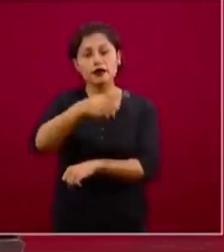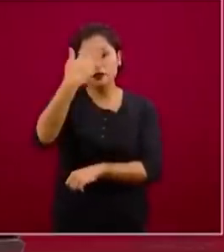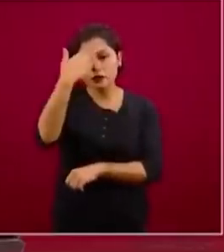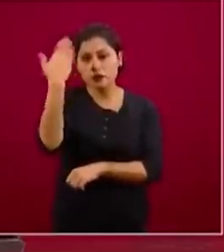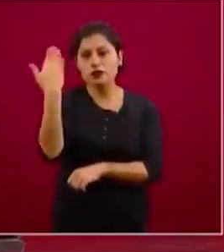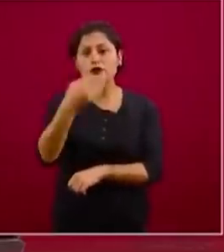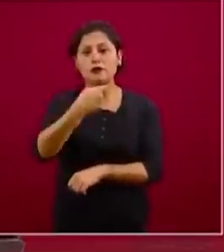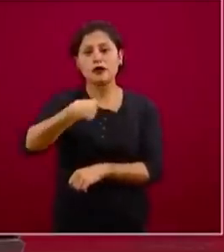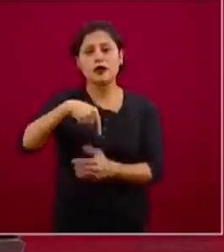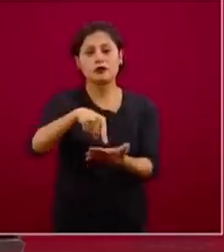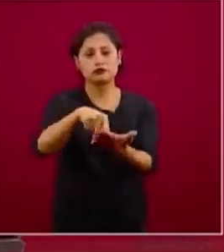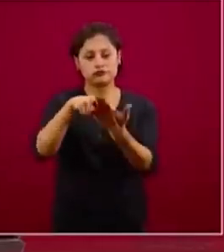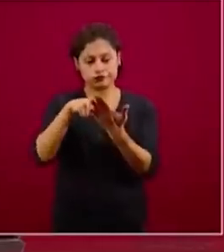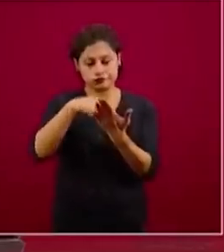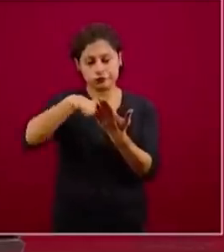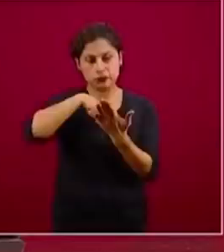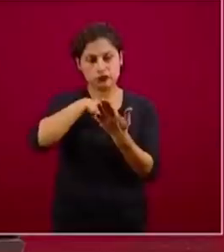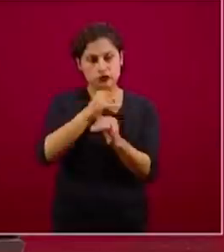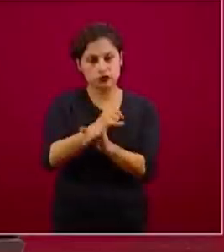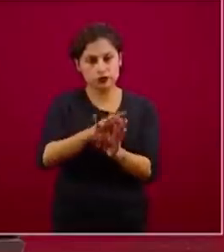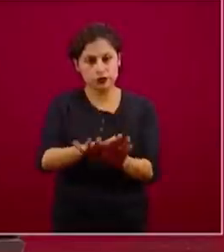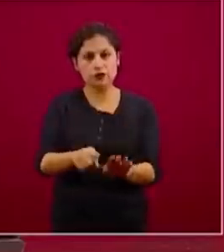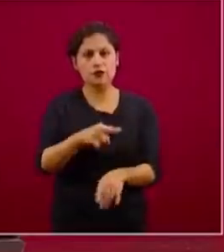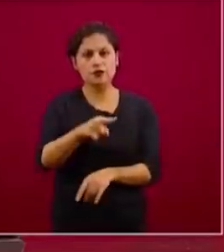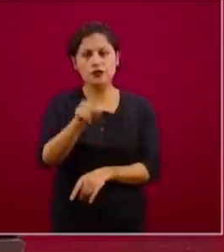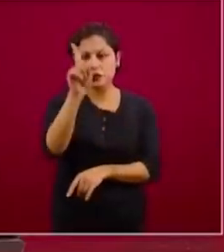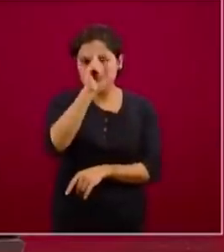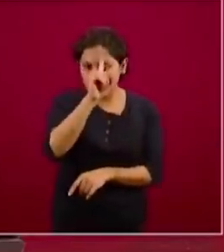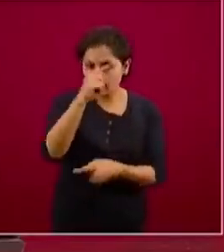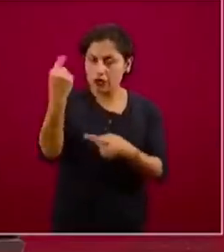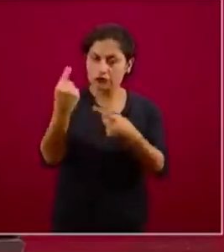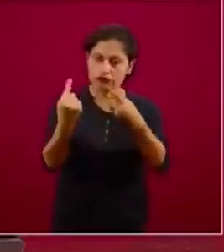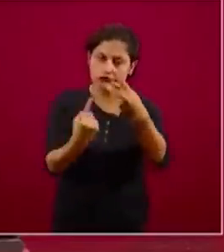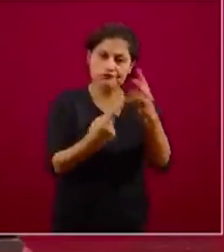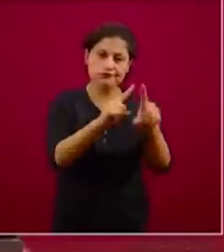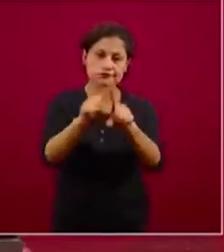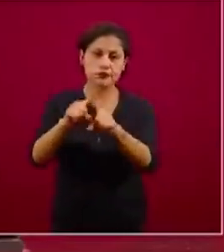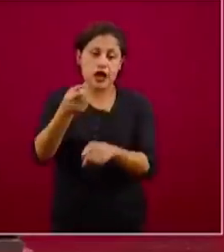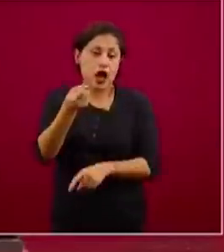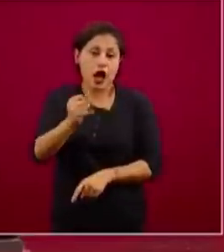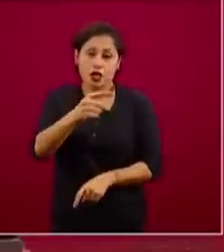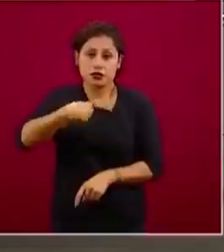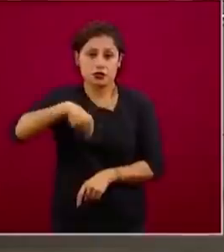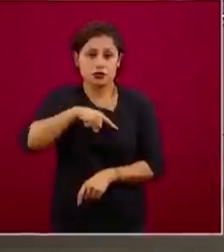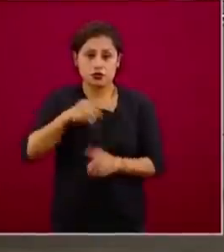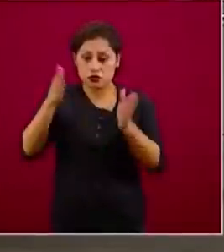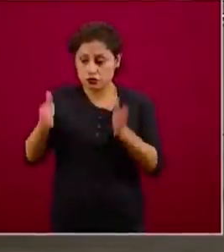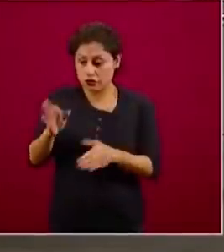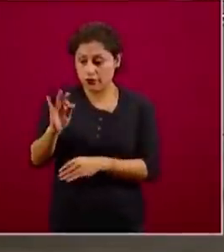porque es el mecanismo de monitoreo más importante que puede haber en este momento en la fase tres.